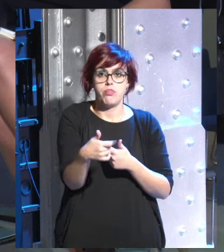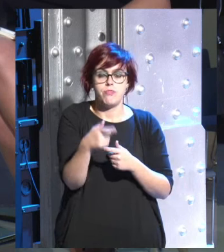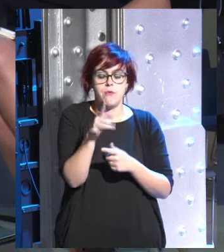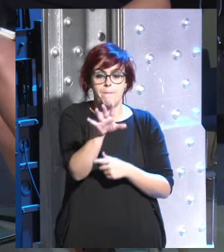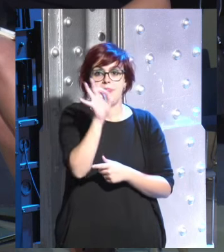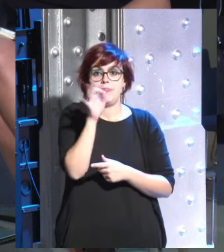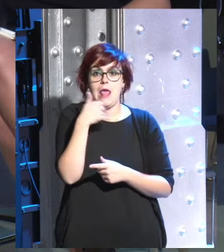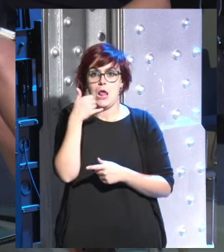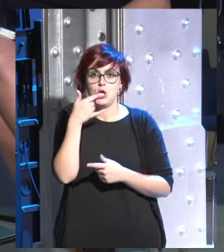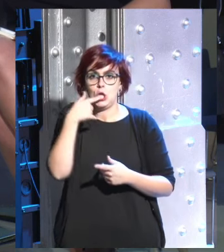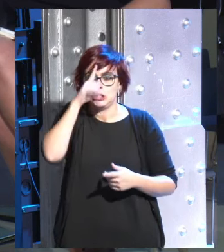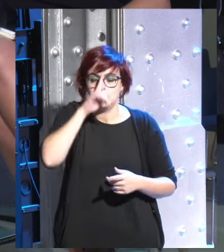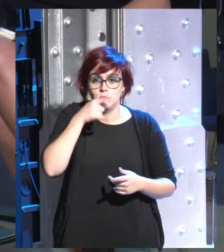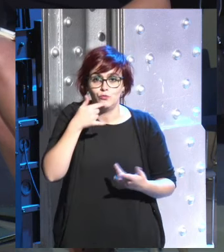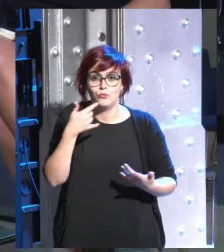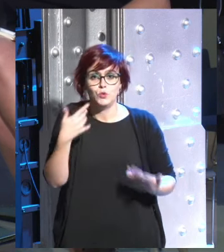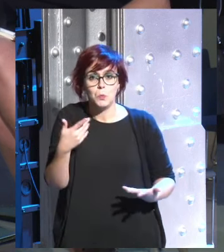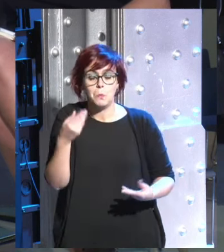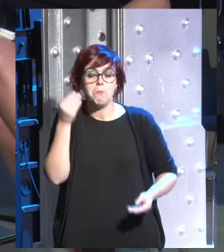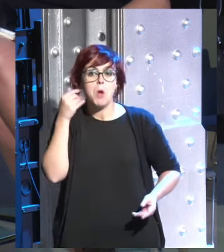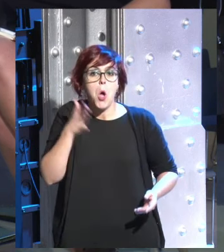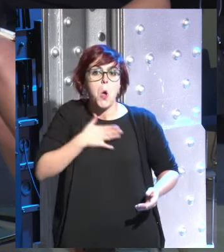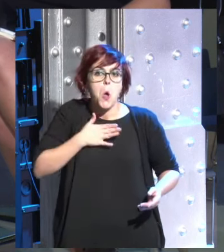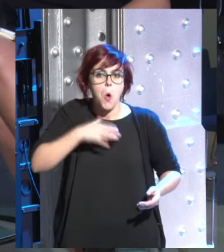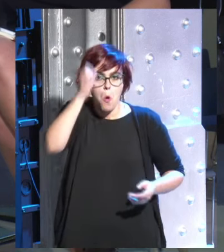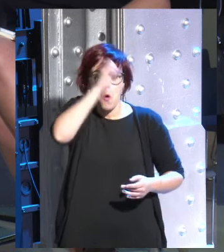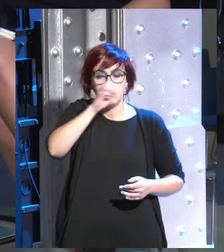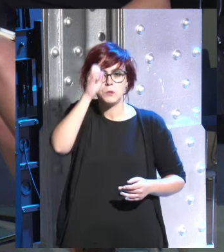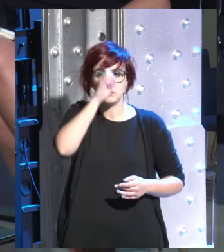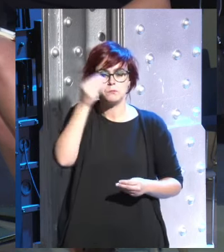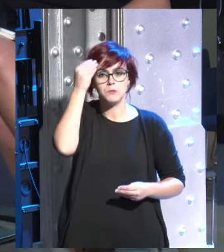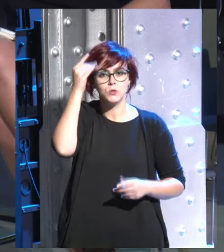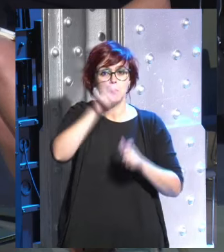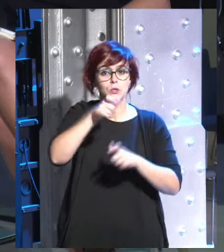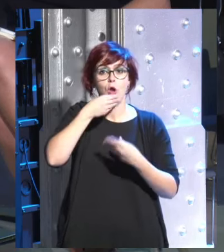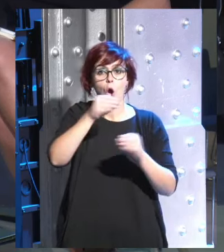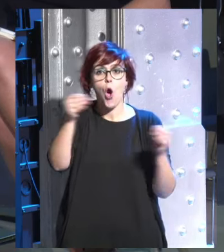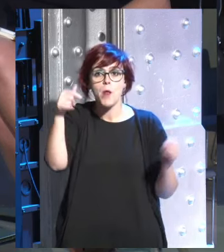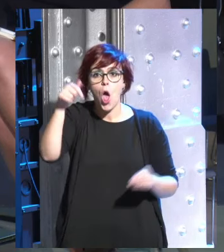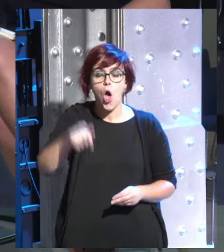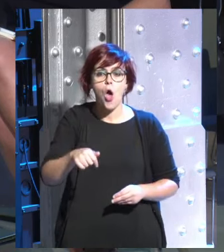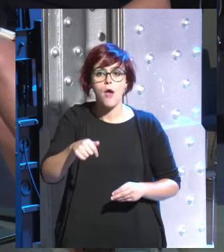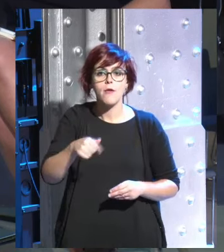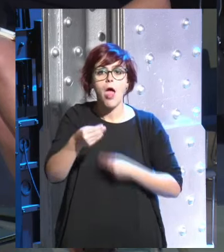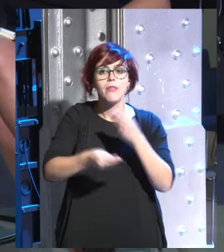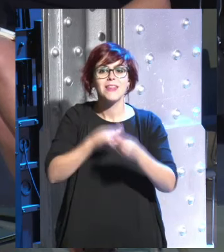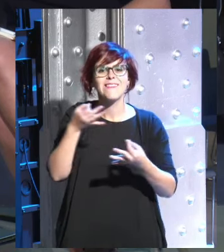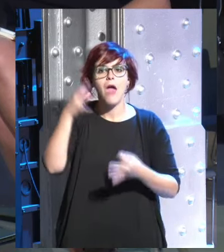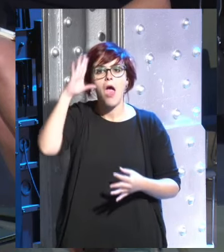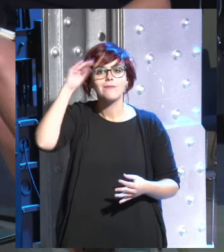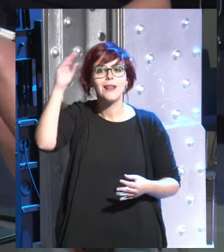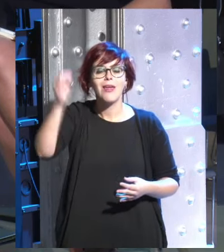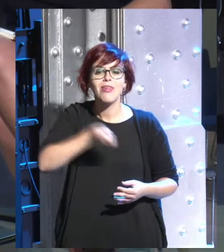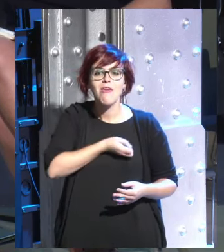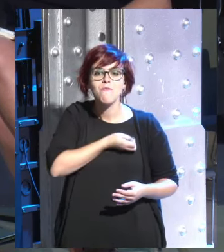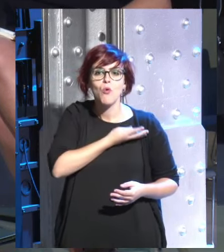yo apostaría por lo siguiente yo creo que lo más importante que puede aprender la gente joven hoy es la inteligencia emocional